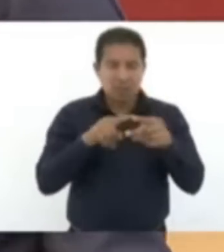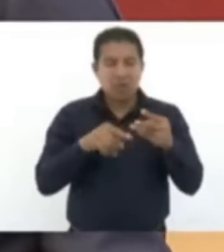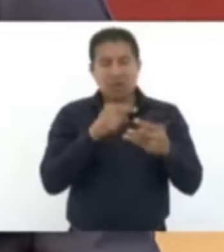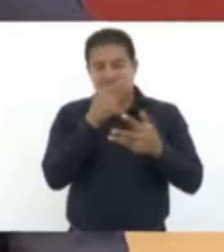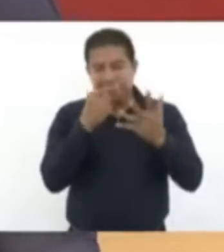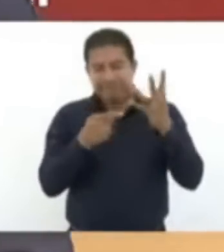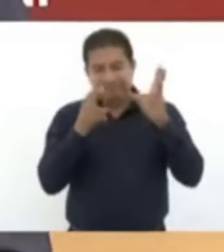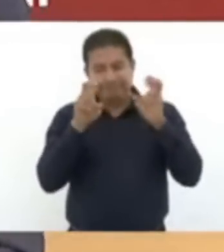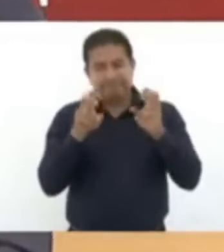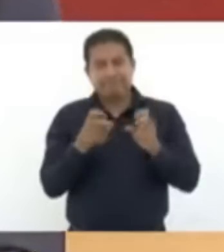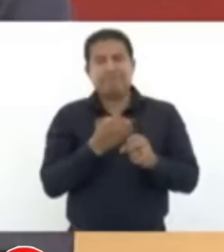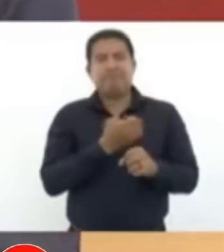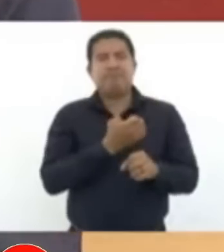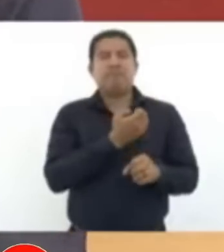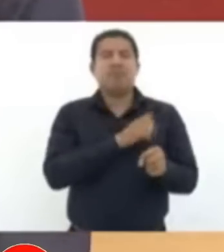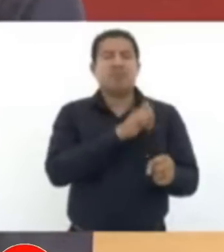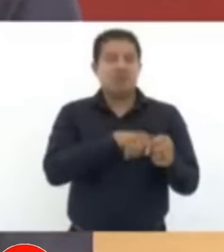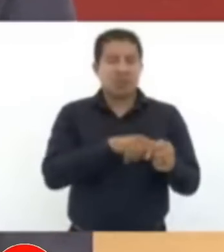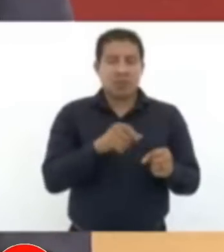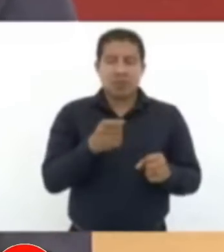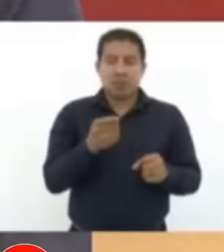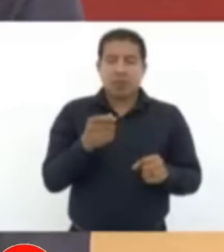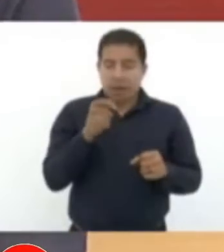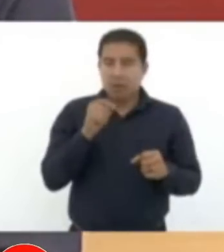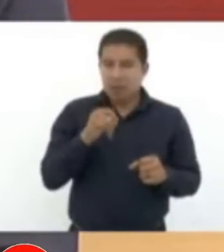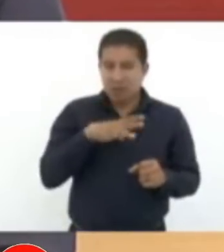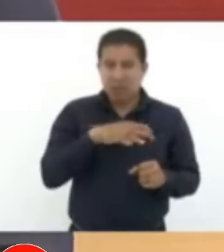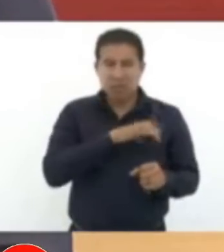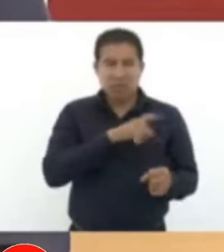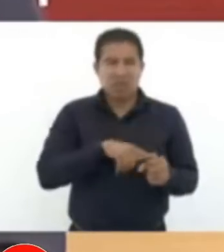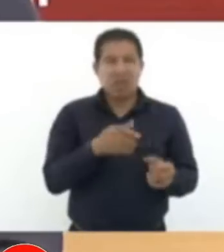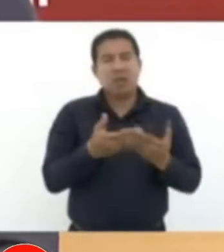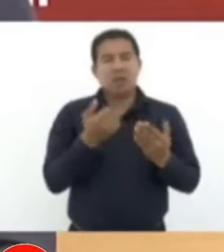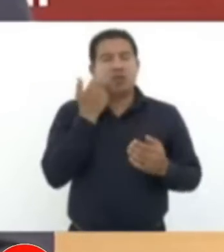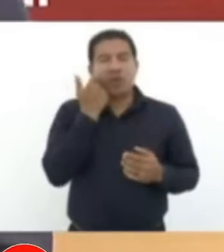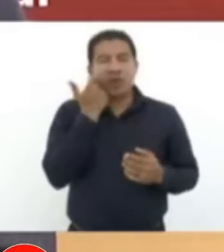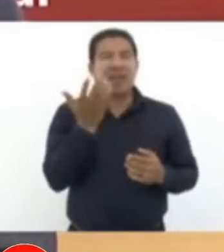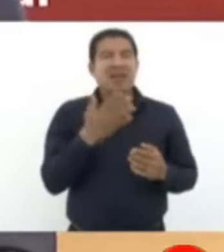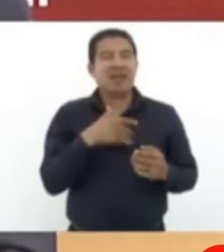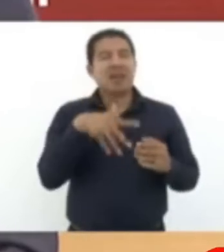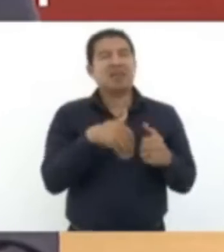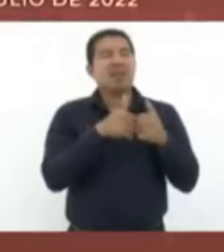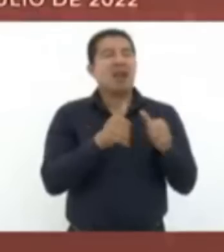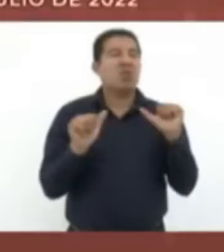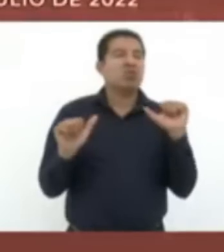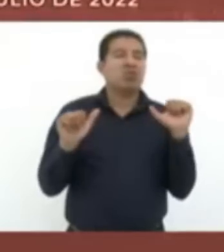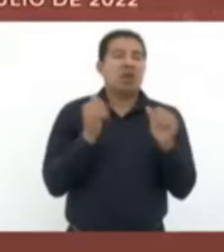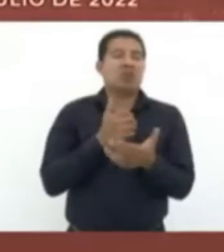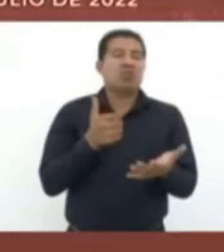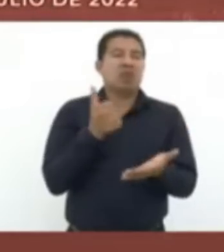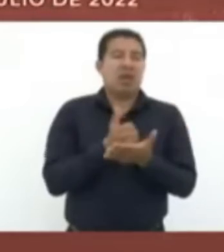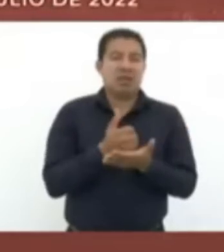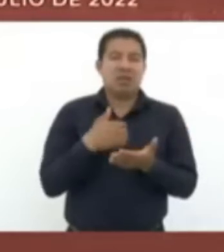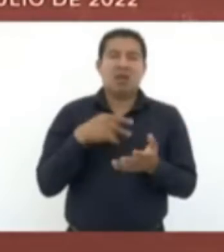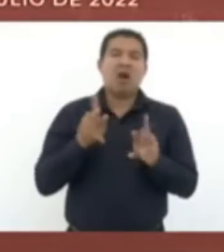los que hay no quieren salir de las ciudades. Tienen